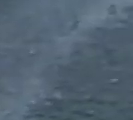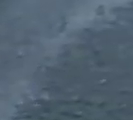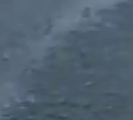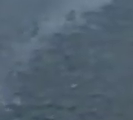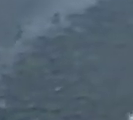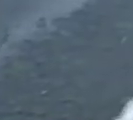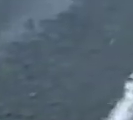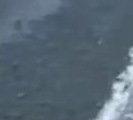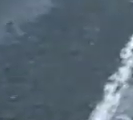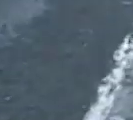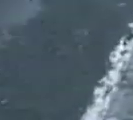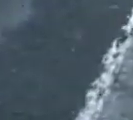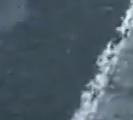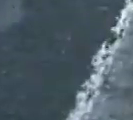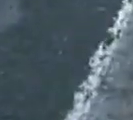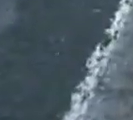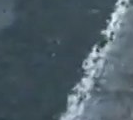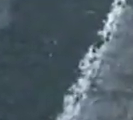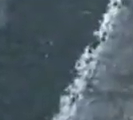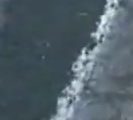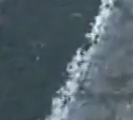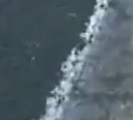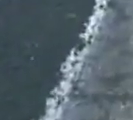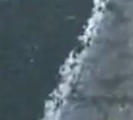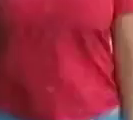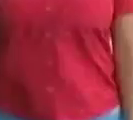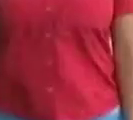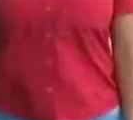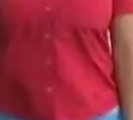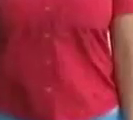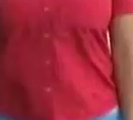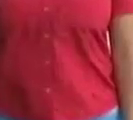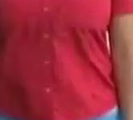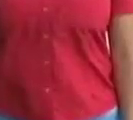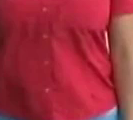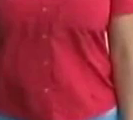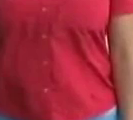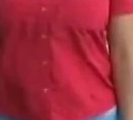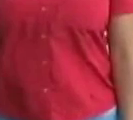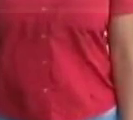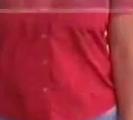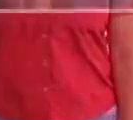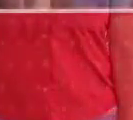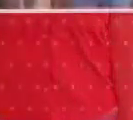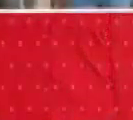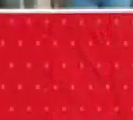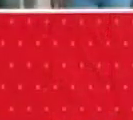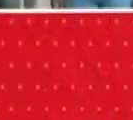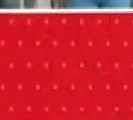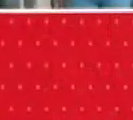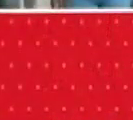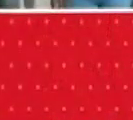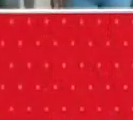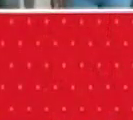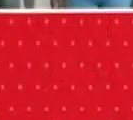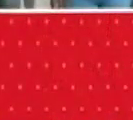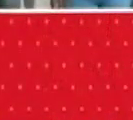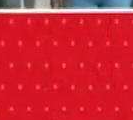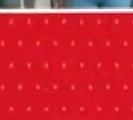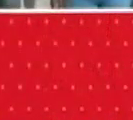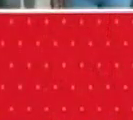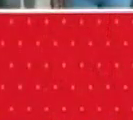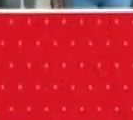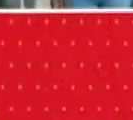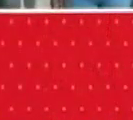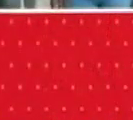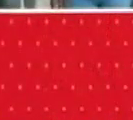y que vamos a estar trabajando día y de noche las 24 horas del día para lograr la tarea sin más que informar le dejamos el pase